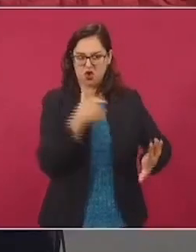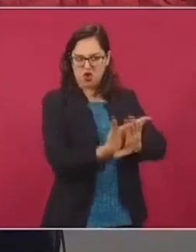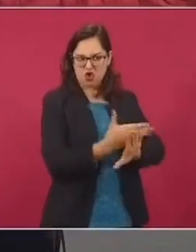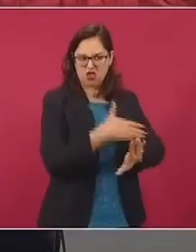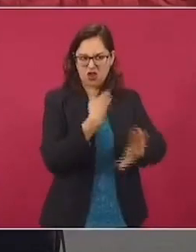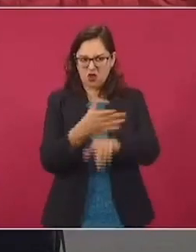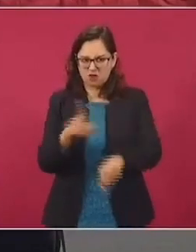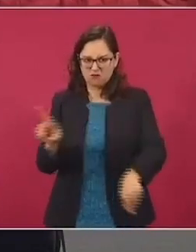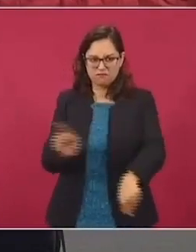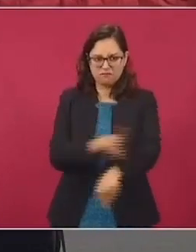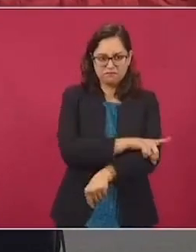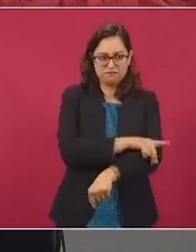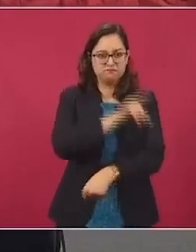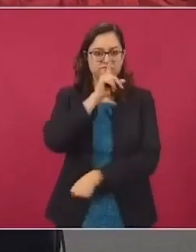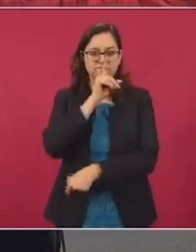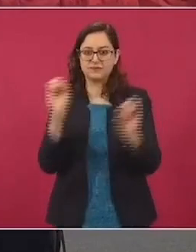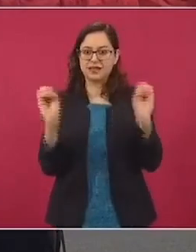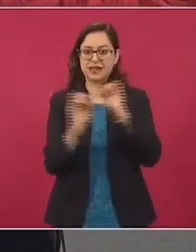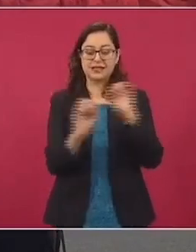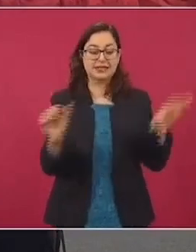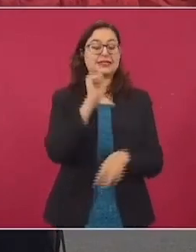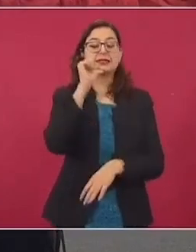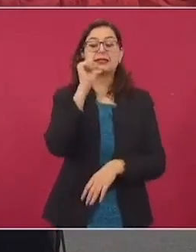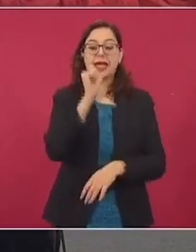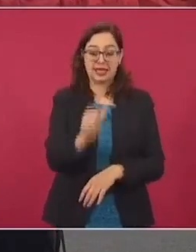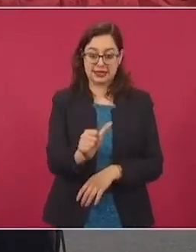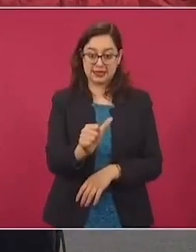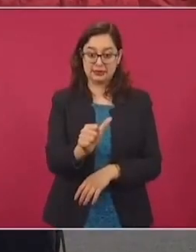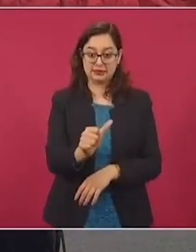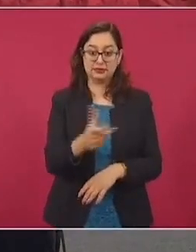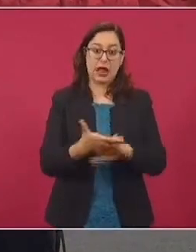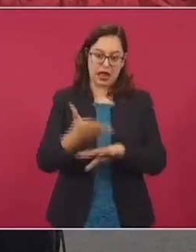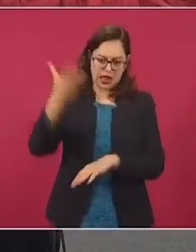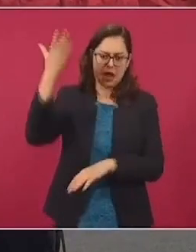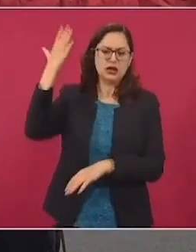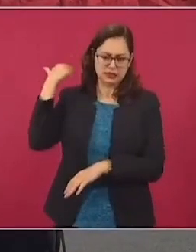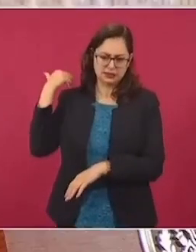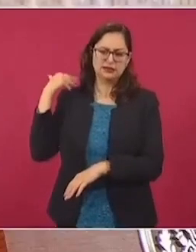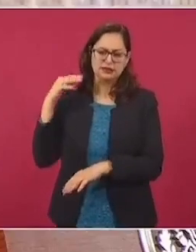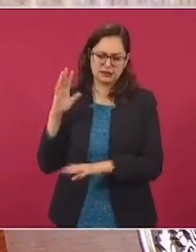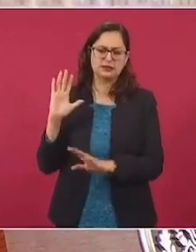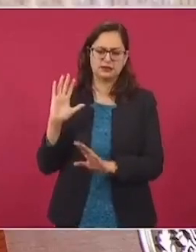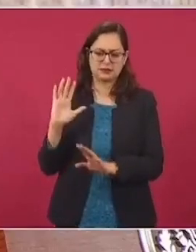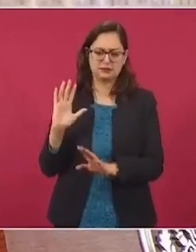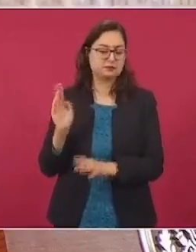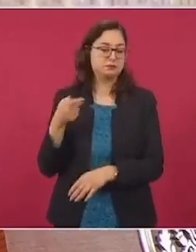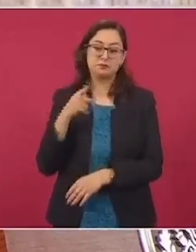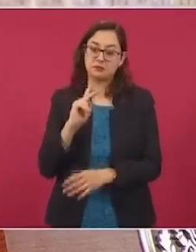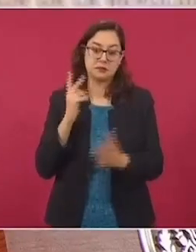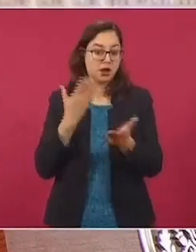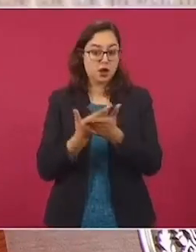como era antes. Y ojalá y eso lo acepten.